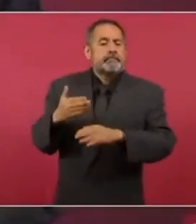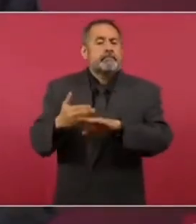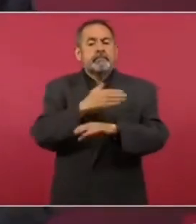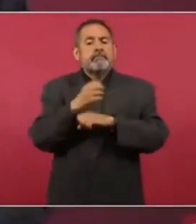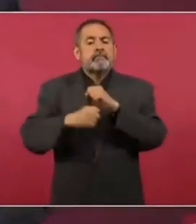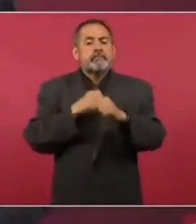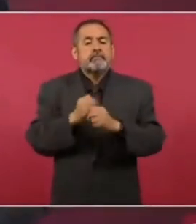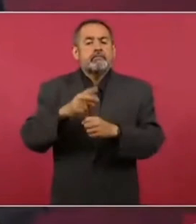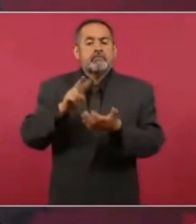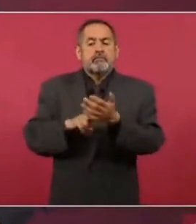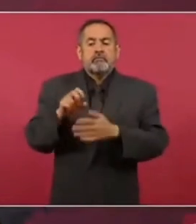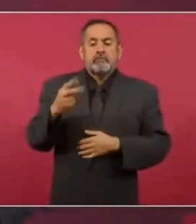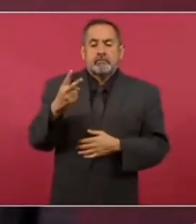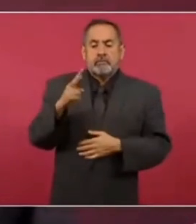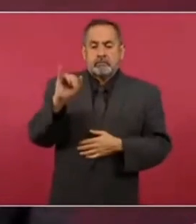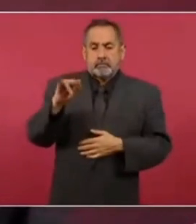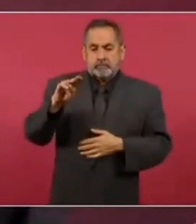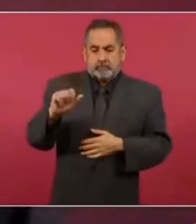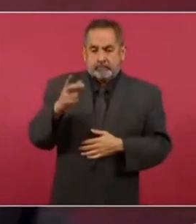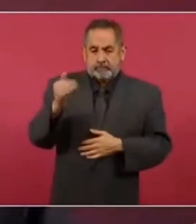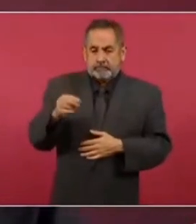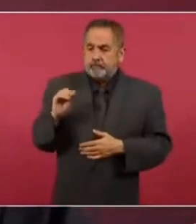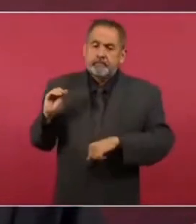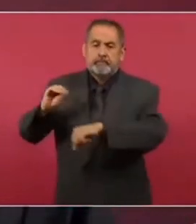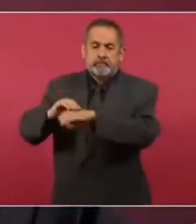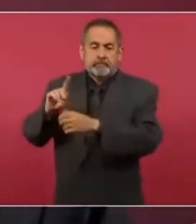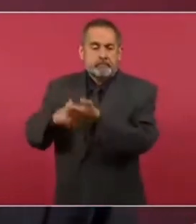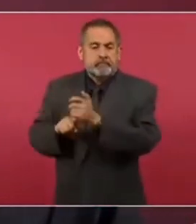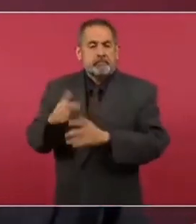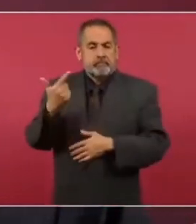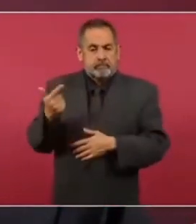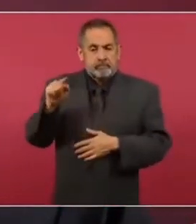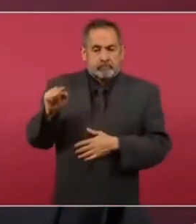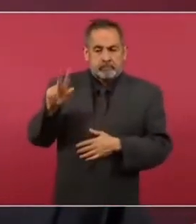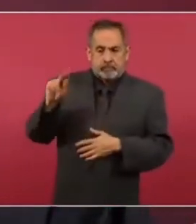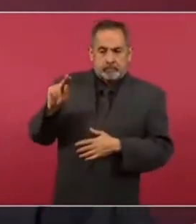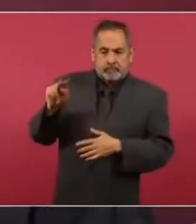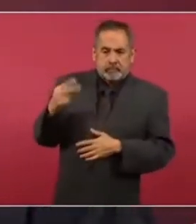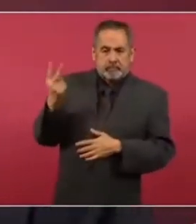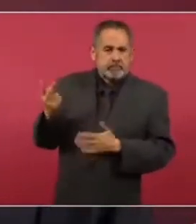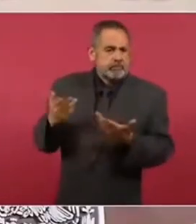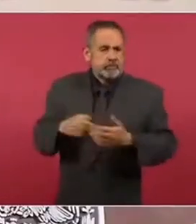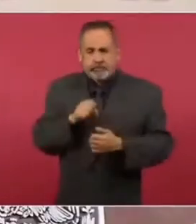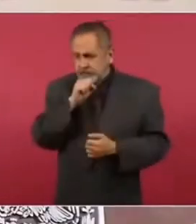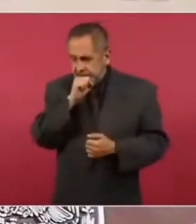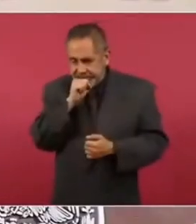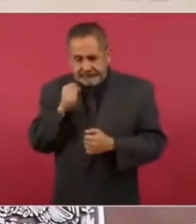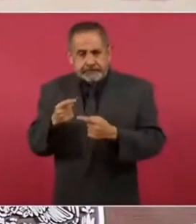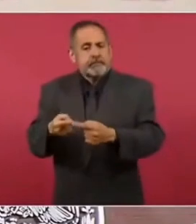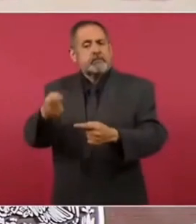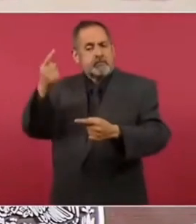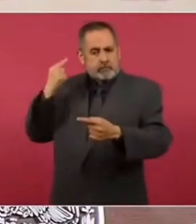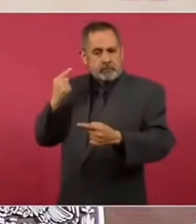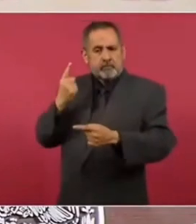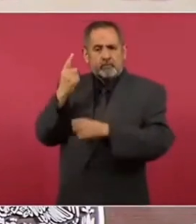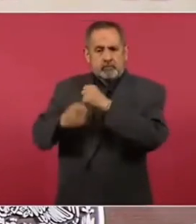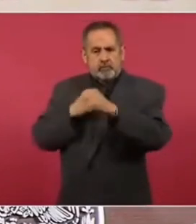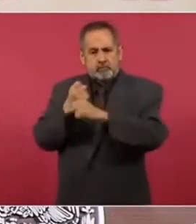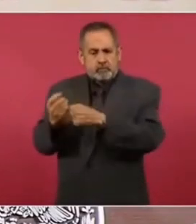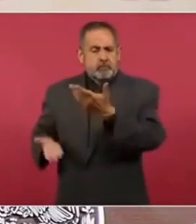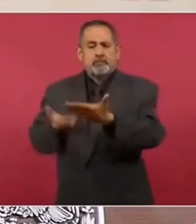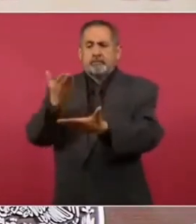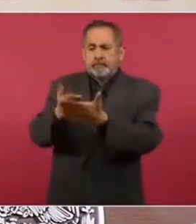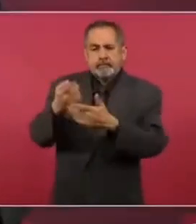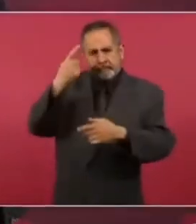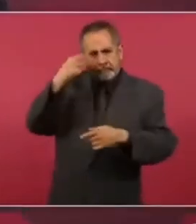de acuerdo con los datos del Inegi, fue de 7.82. Hace un año le solicité una reforma al